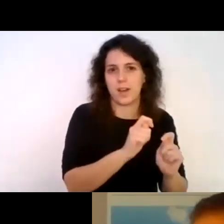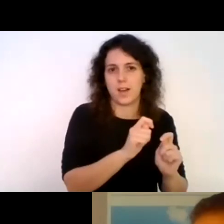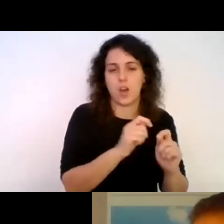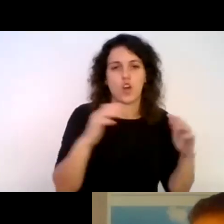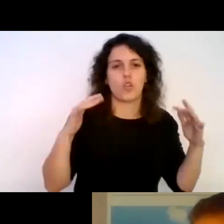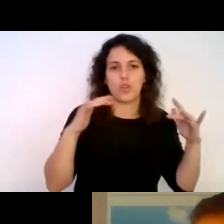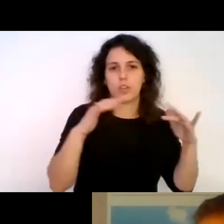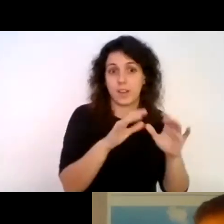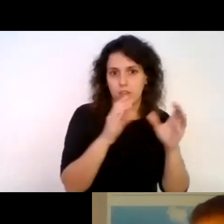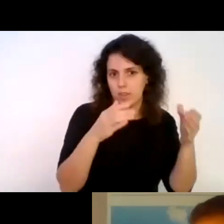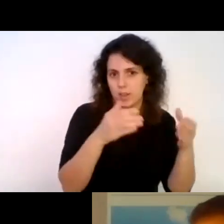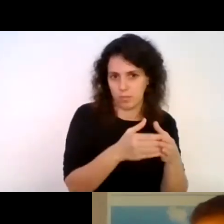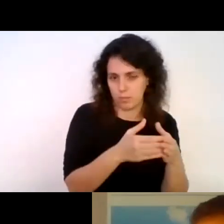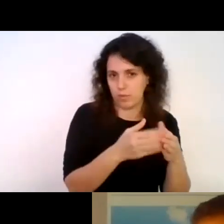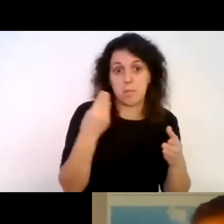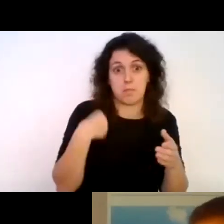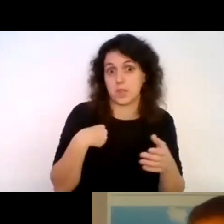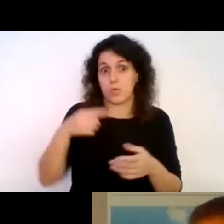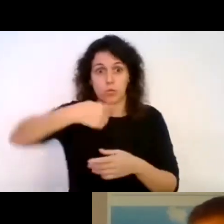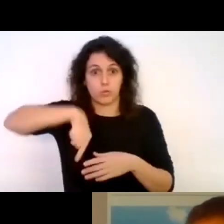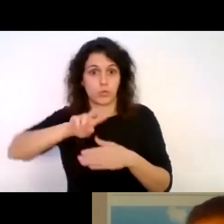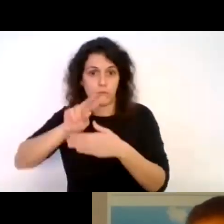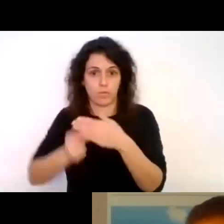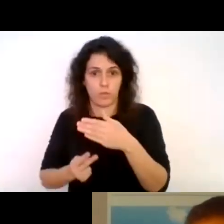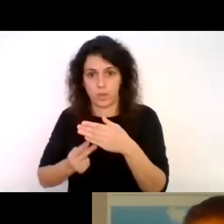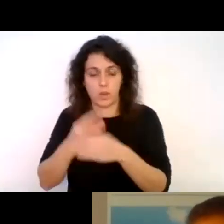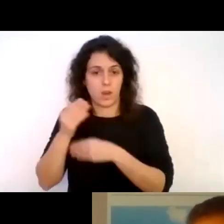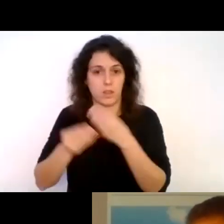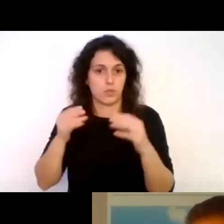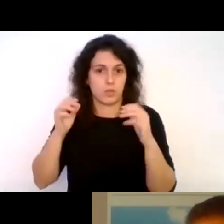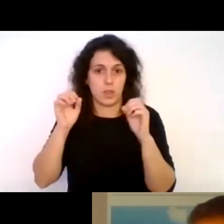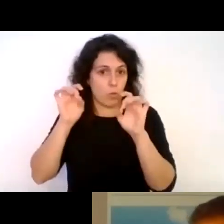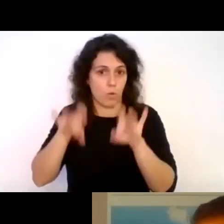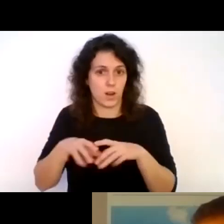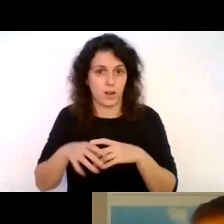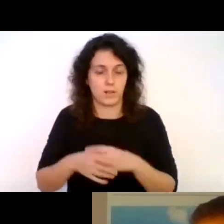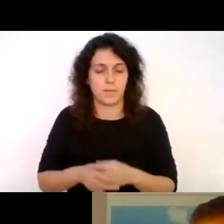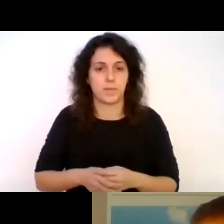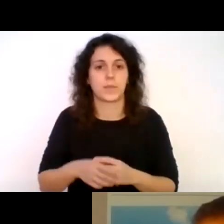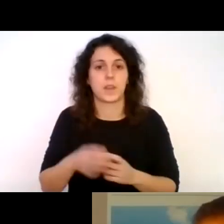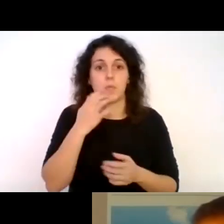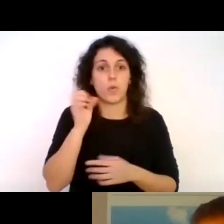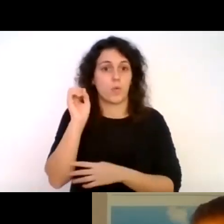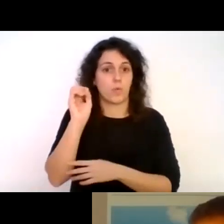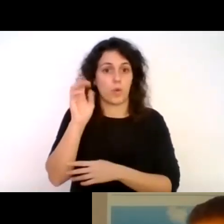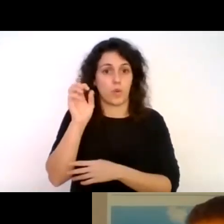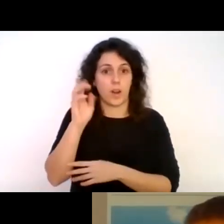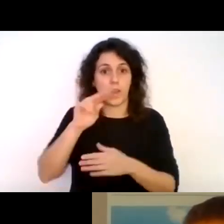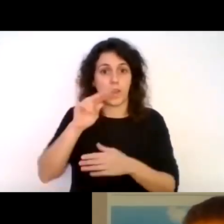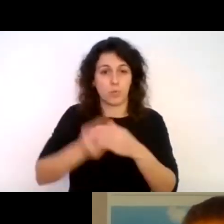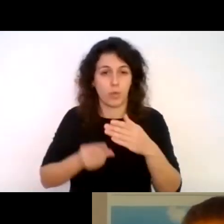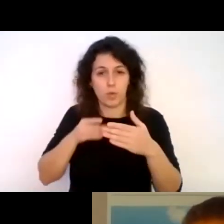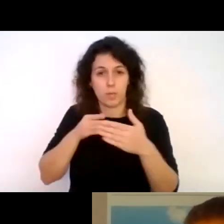Concentraciones del equipo, ¿no? Bueno, hacemos eso para que la calidad de las jornadas... Tengan en cuenta que viene una jornada de Buseos sin Barreras, pueden participar 50